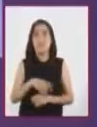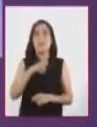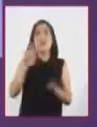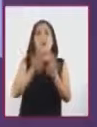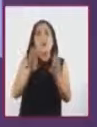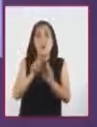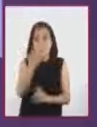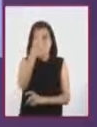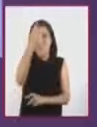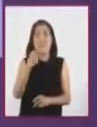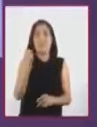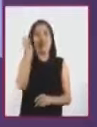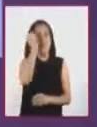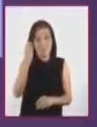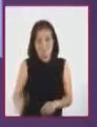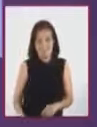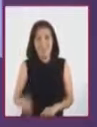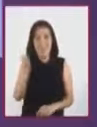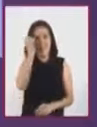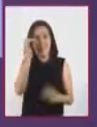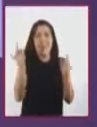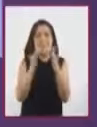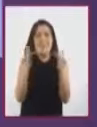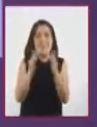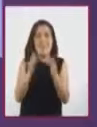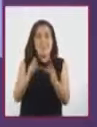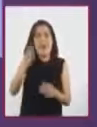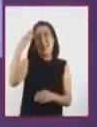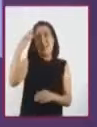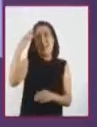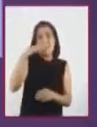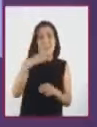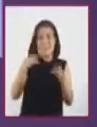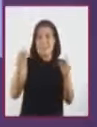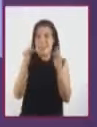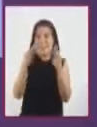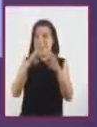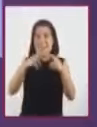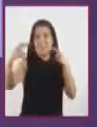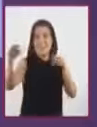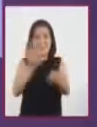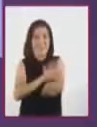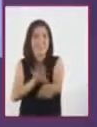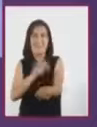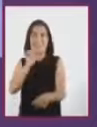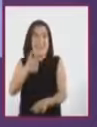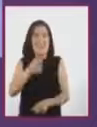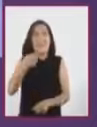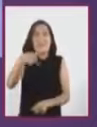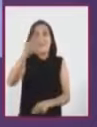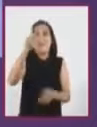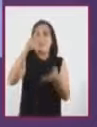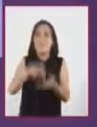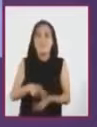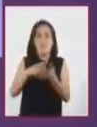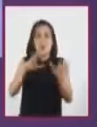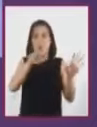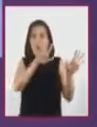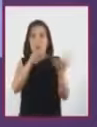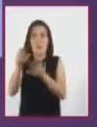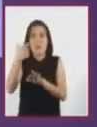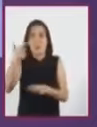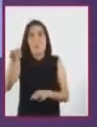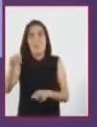innovación de los celulares inició con equipos telefónicos inalámbricos, con un peso mayor a los 800